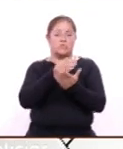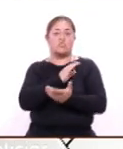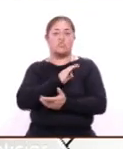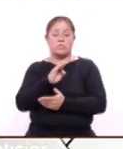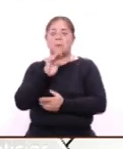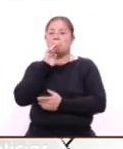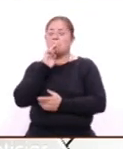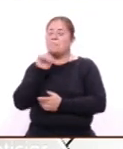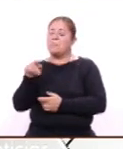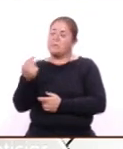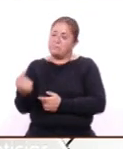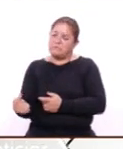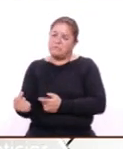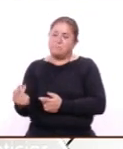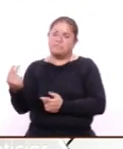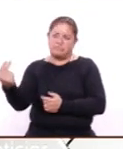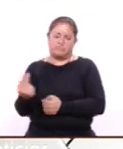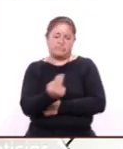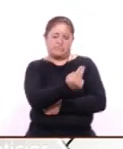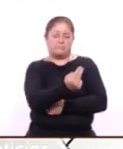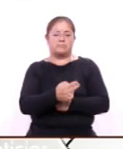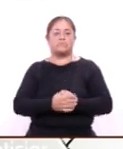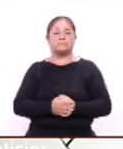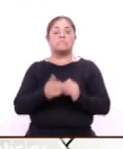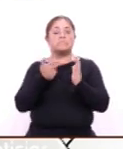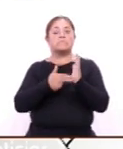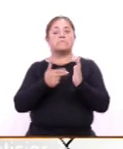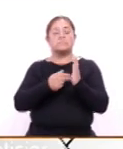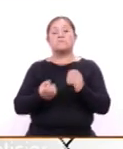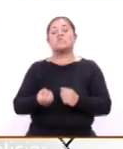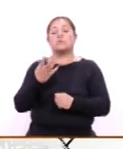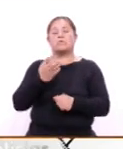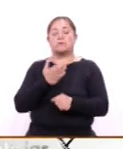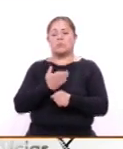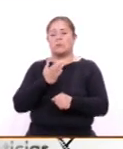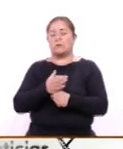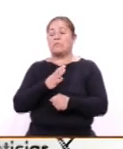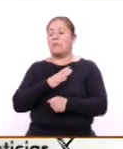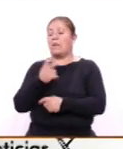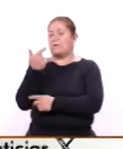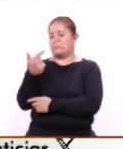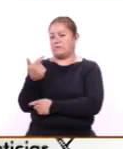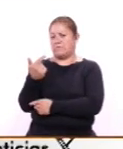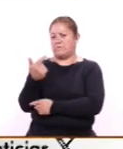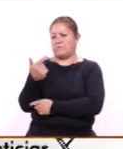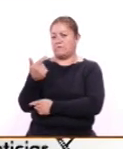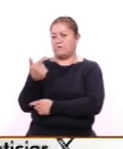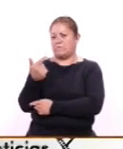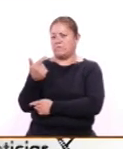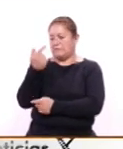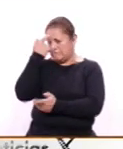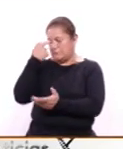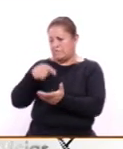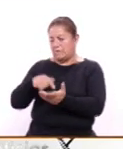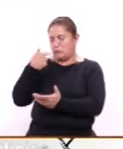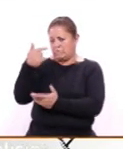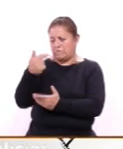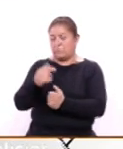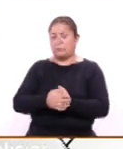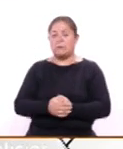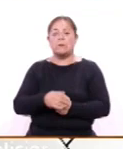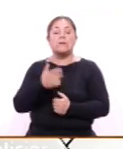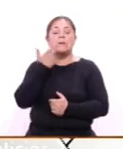mamás con los chiquitos. Con los chiquitos, ¿cuántos talleres son los que ofrecen? Ahorita tenemos siete si no mal recuerdo pero